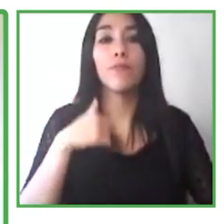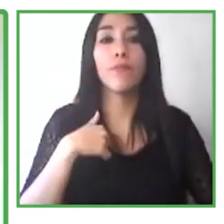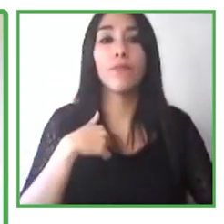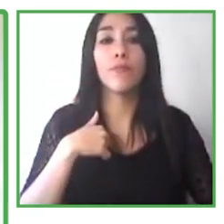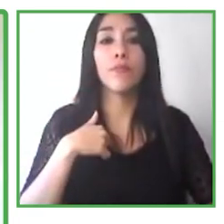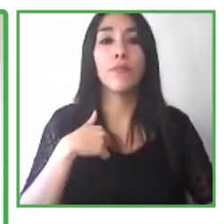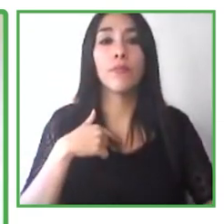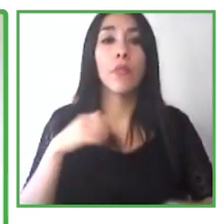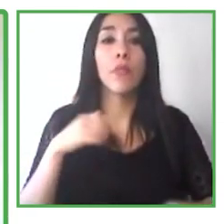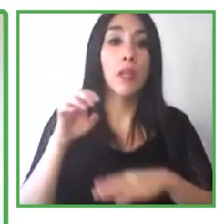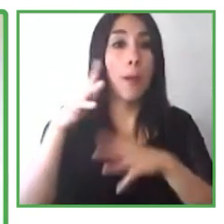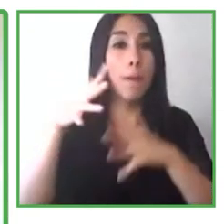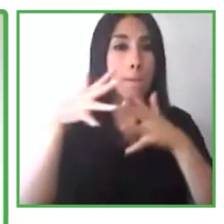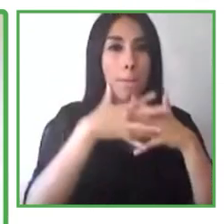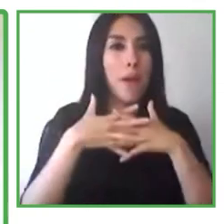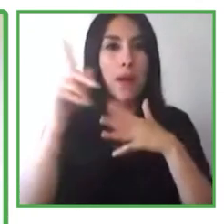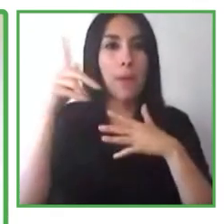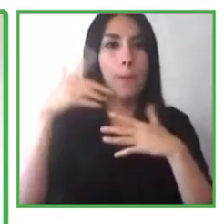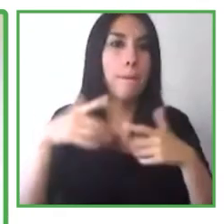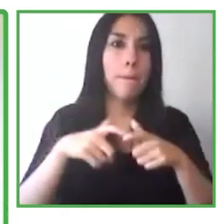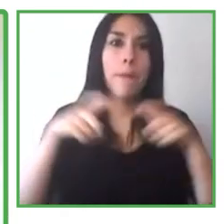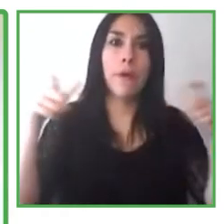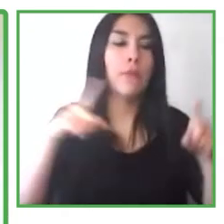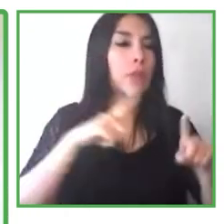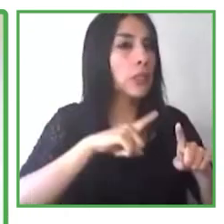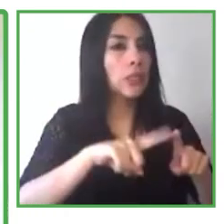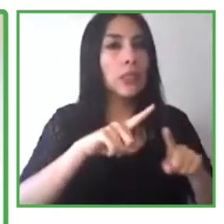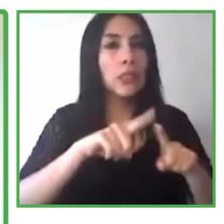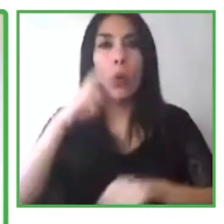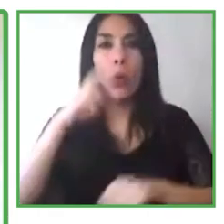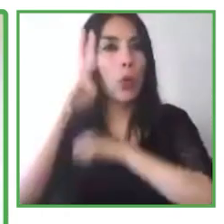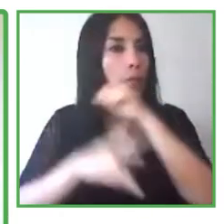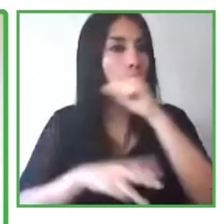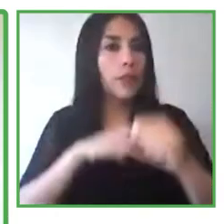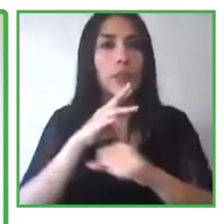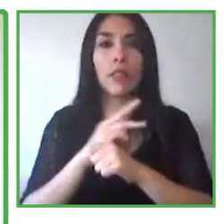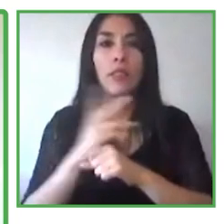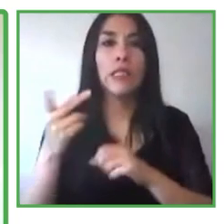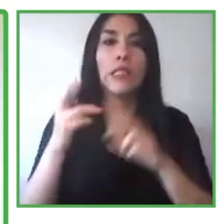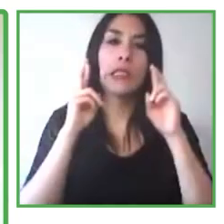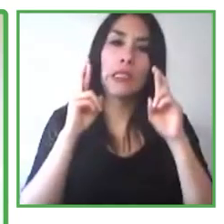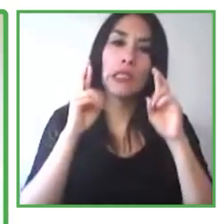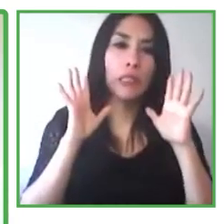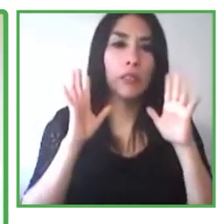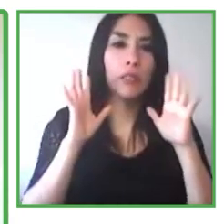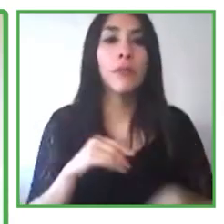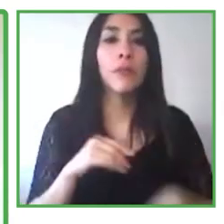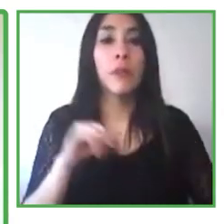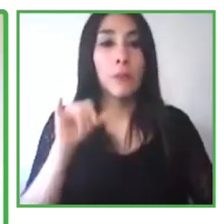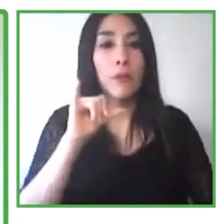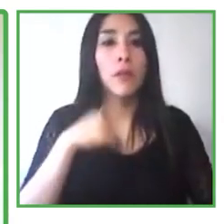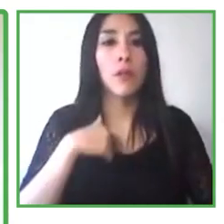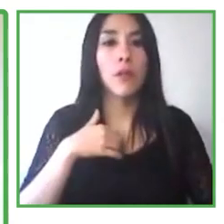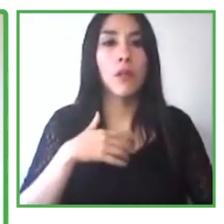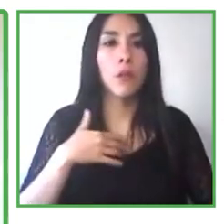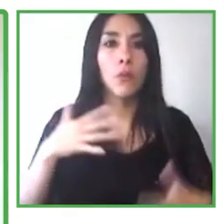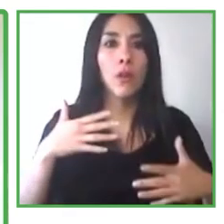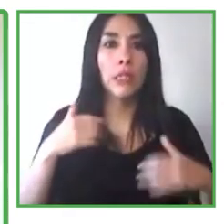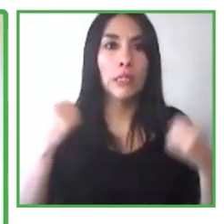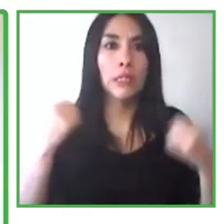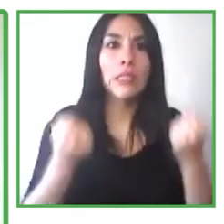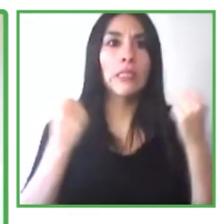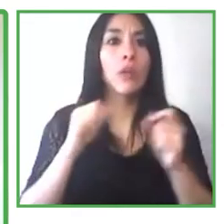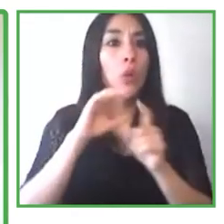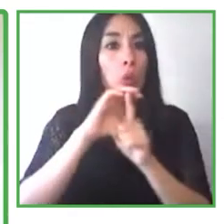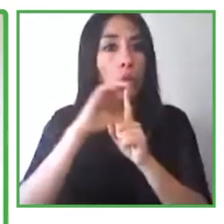estén al tanto de eso. En segundo lugar, vamos a promover una cultura del lugar, de trabajo que empodere y emplea a los